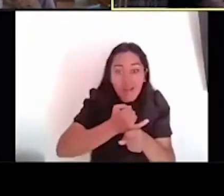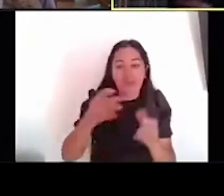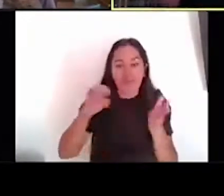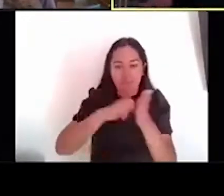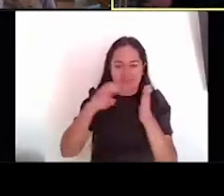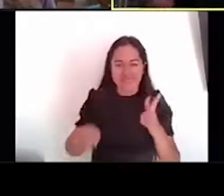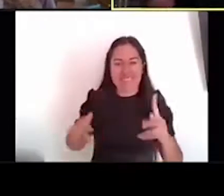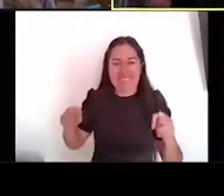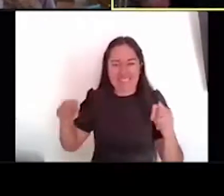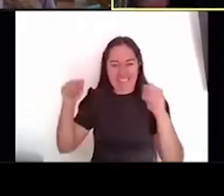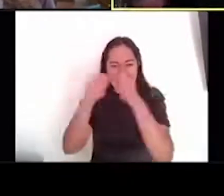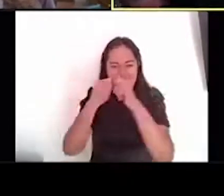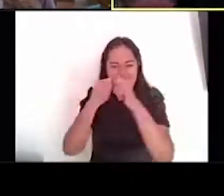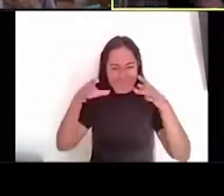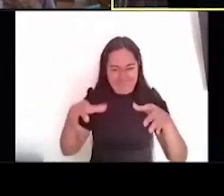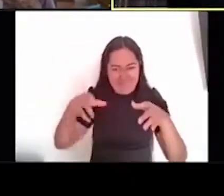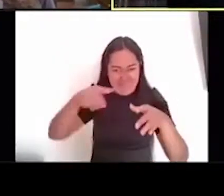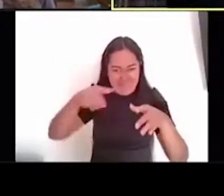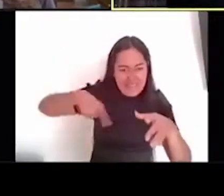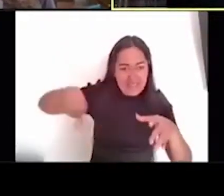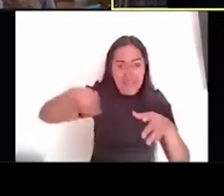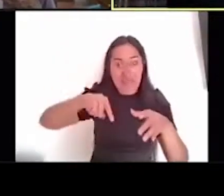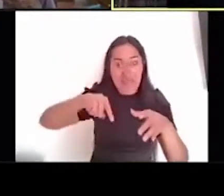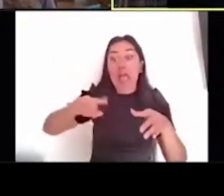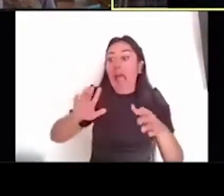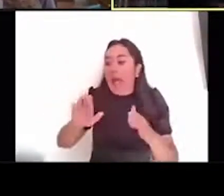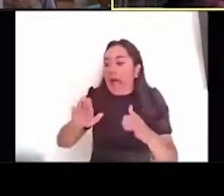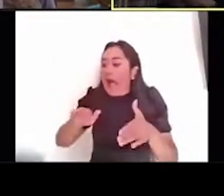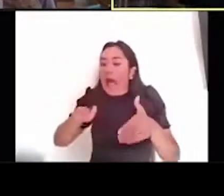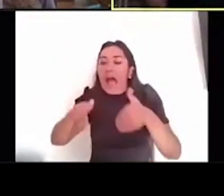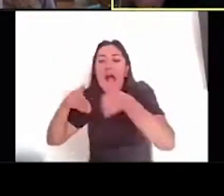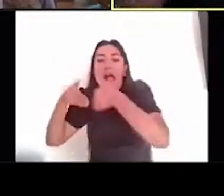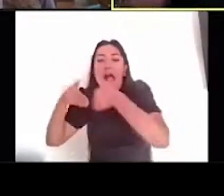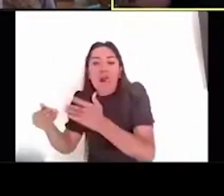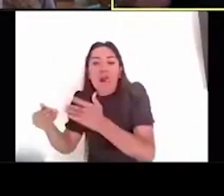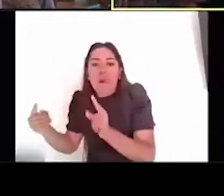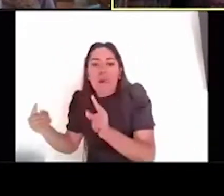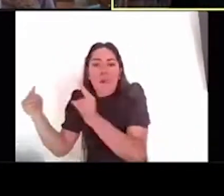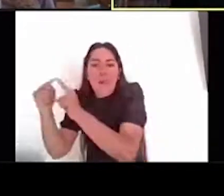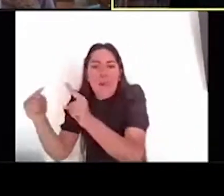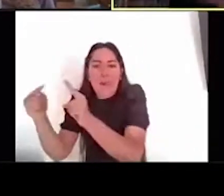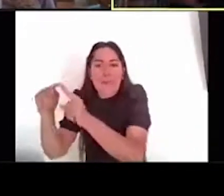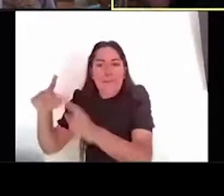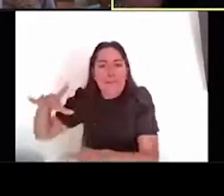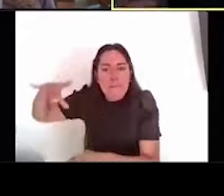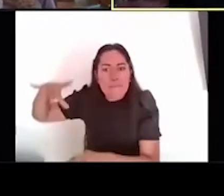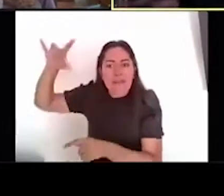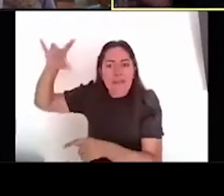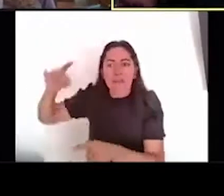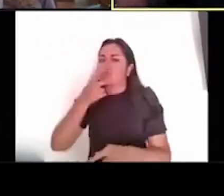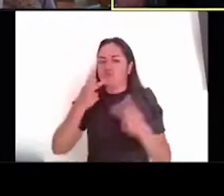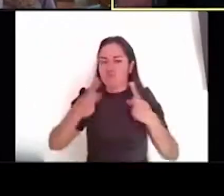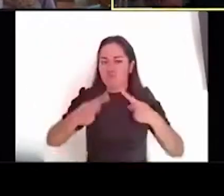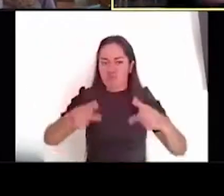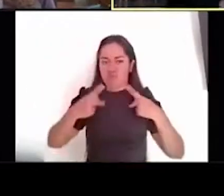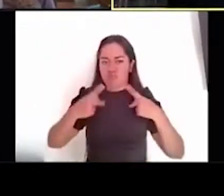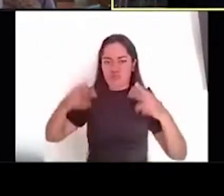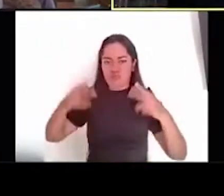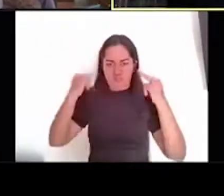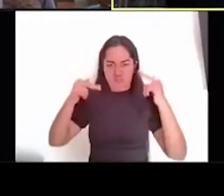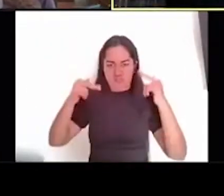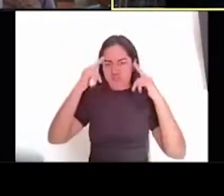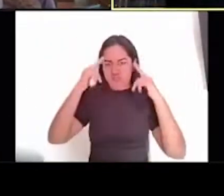alrededor de este centro ceremonial estaban los palacios, todas las, toda la zona de palacios, de los nobles, de los tlatuanis, de los gobernantes,